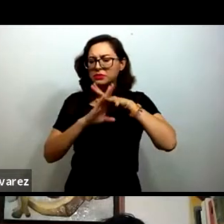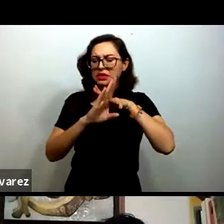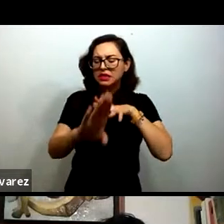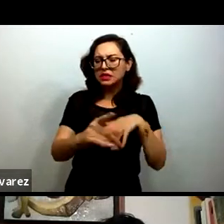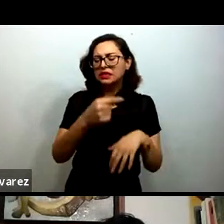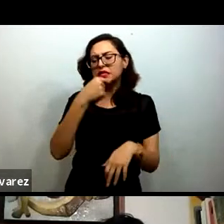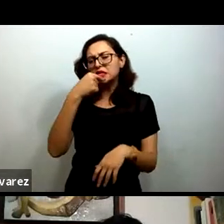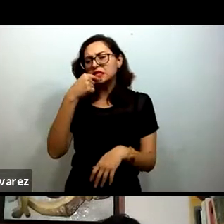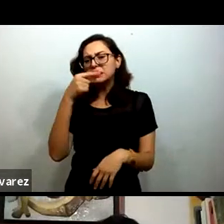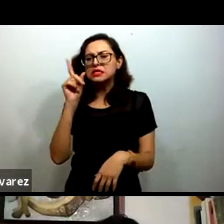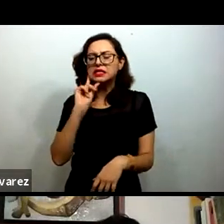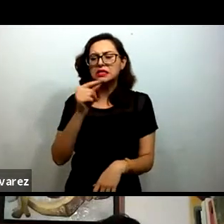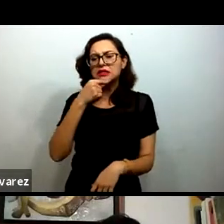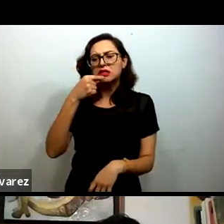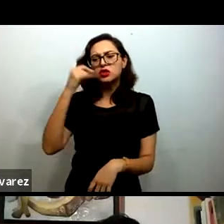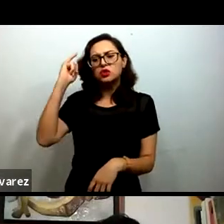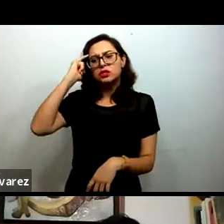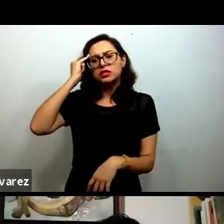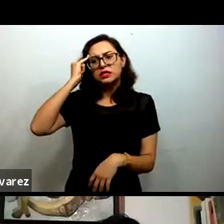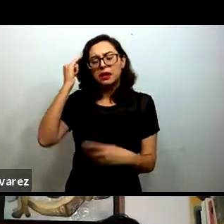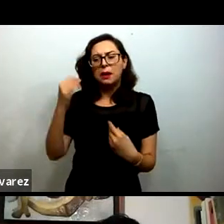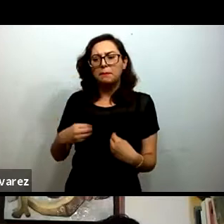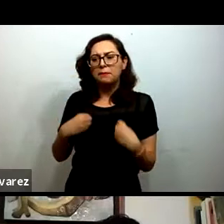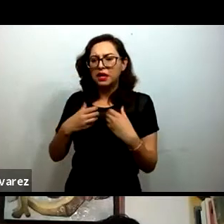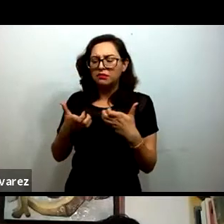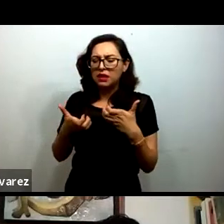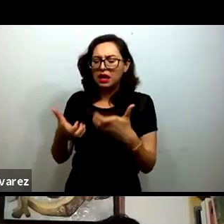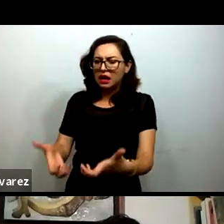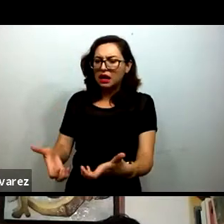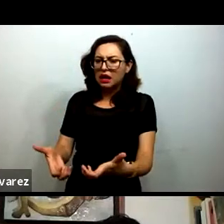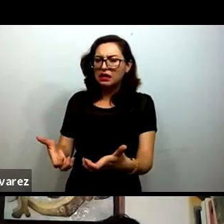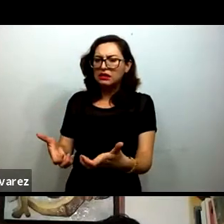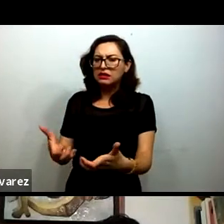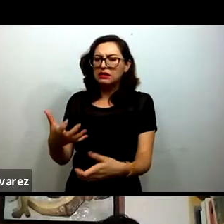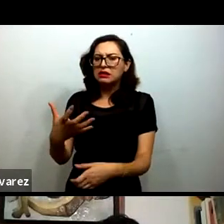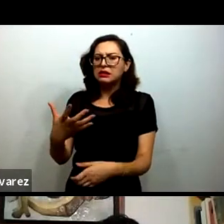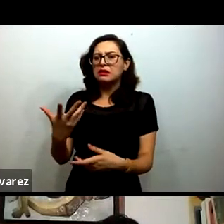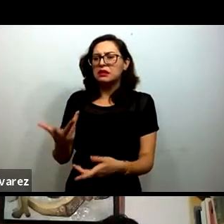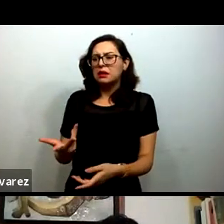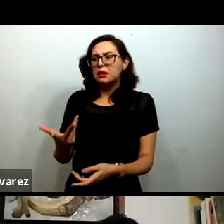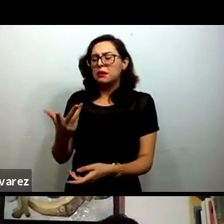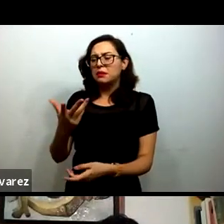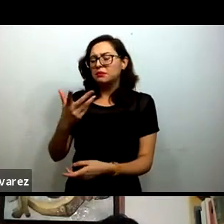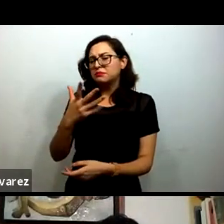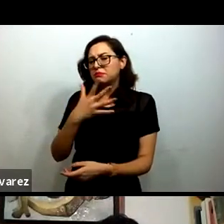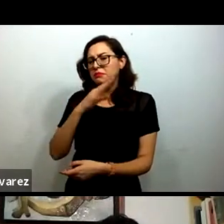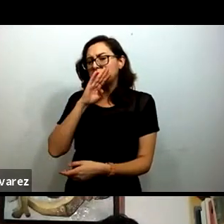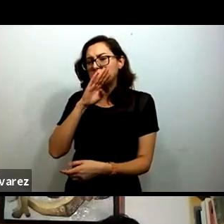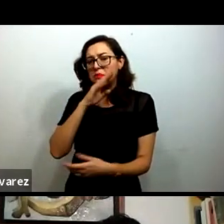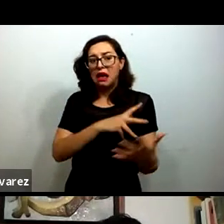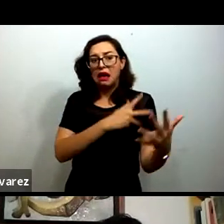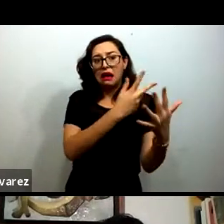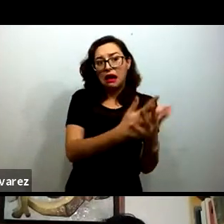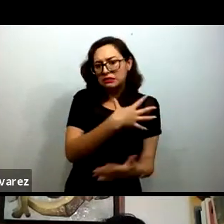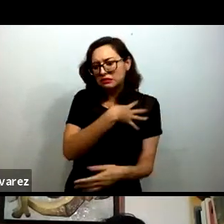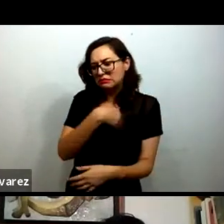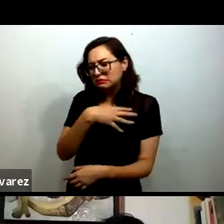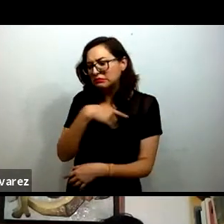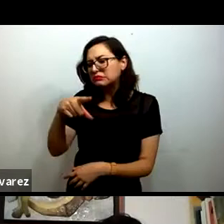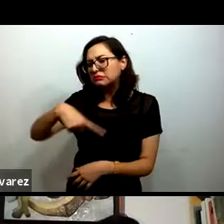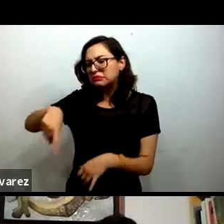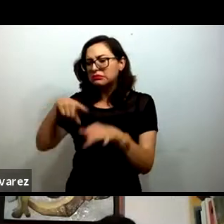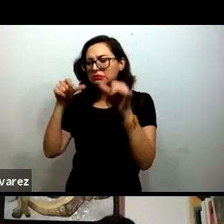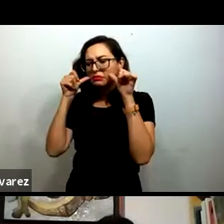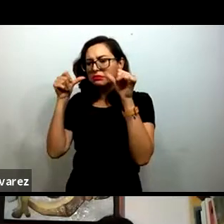jóvenes indígenas en situación de calle, hospitalizados, hijos de madres encarceladas, entre otros. Creó y